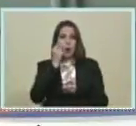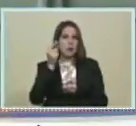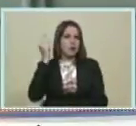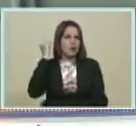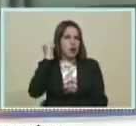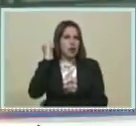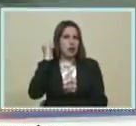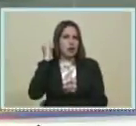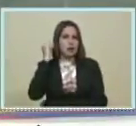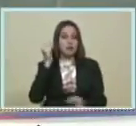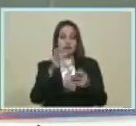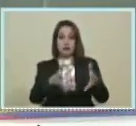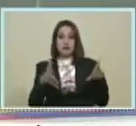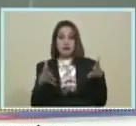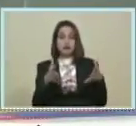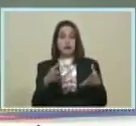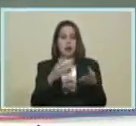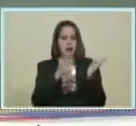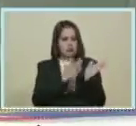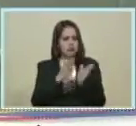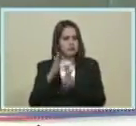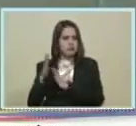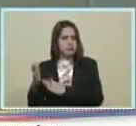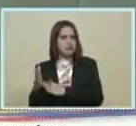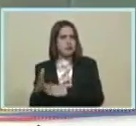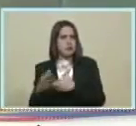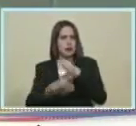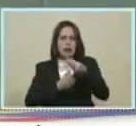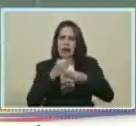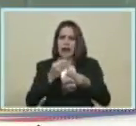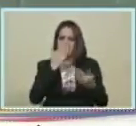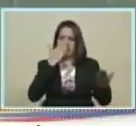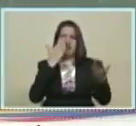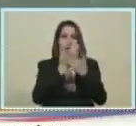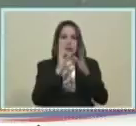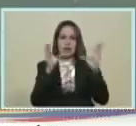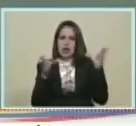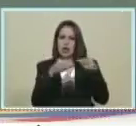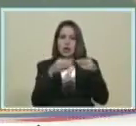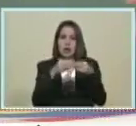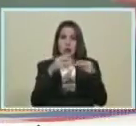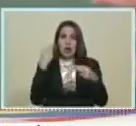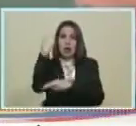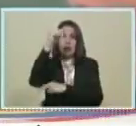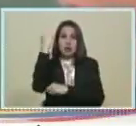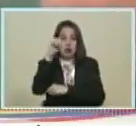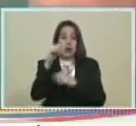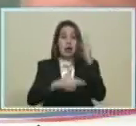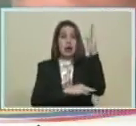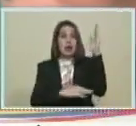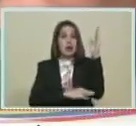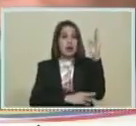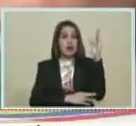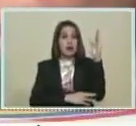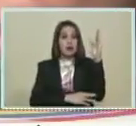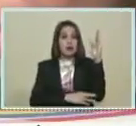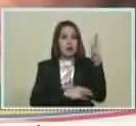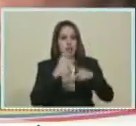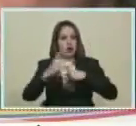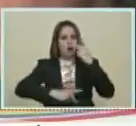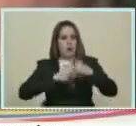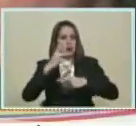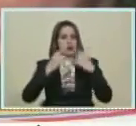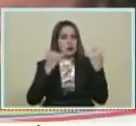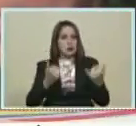Presidente Han logrado Organizarse Hemos logrado Constituir Un frente Nacional Y en el Estado Lara Estamos ya en proceso